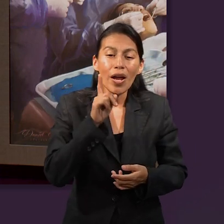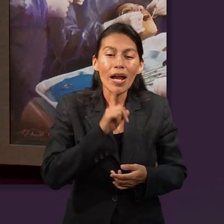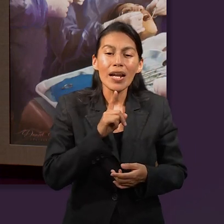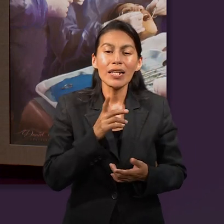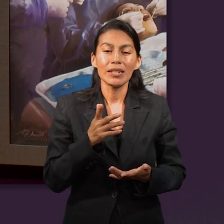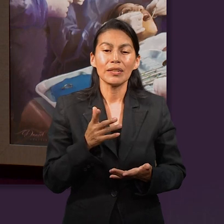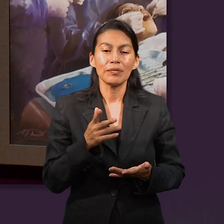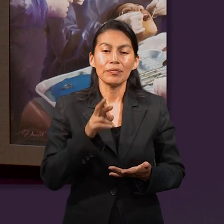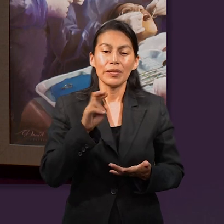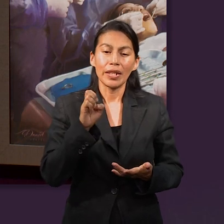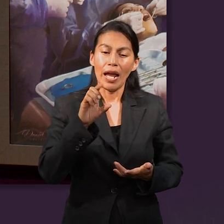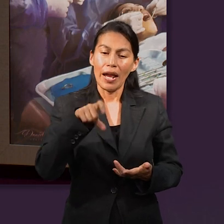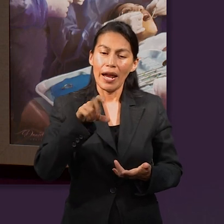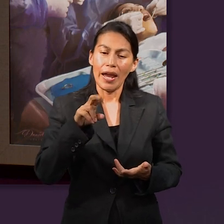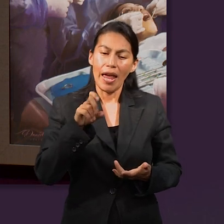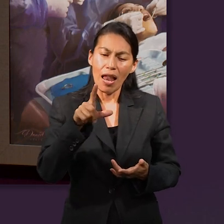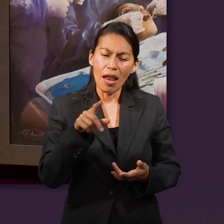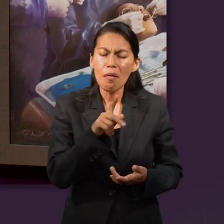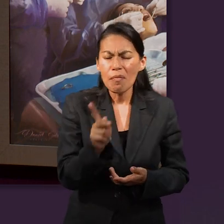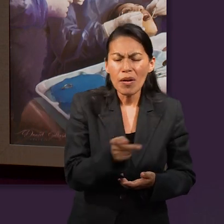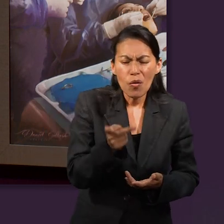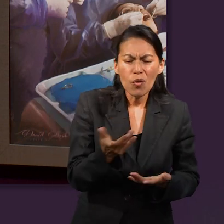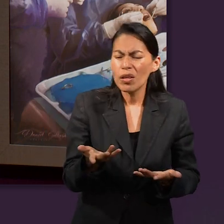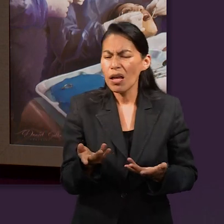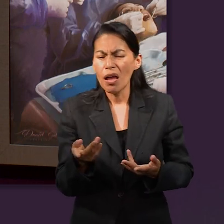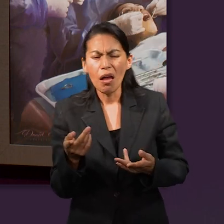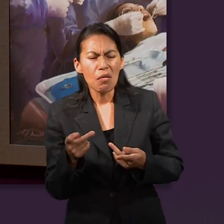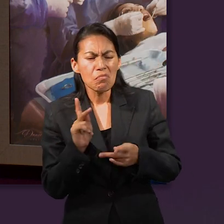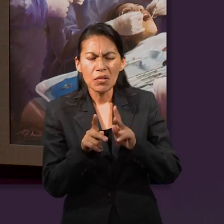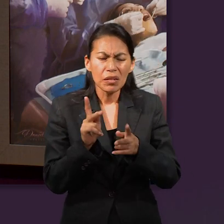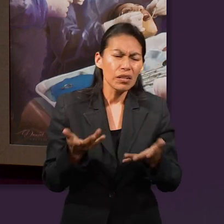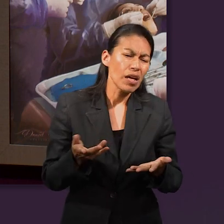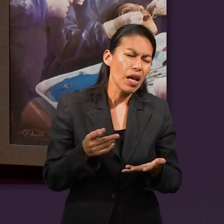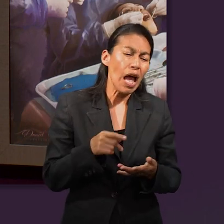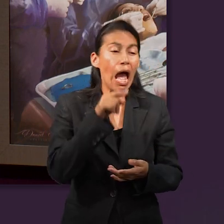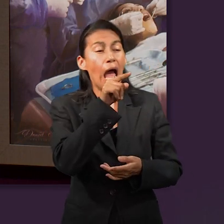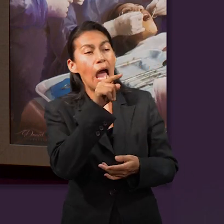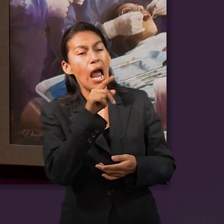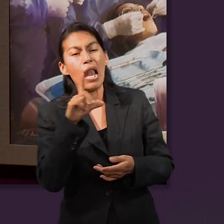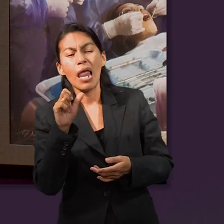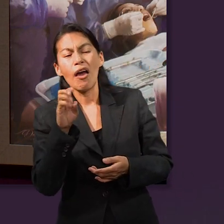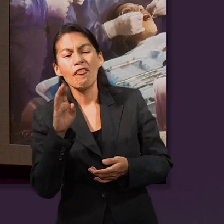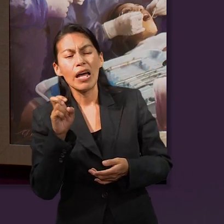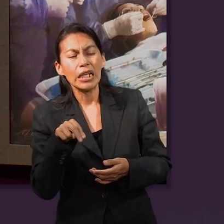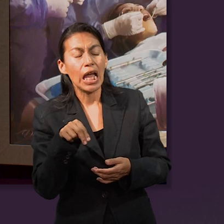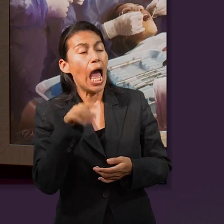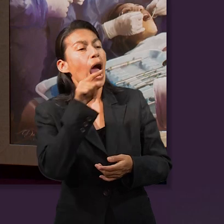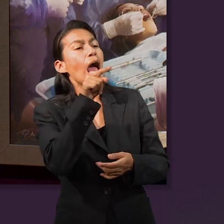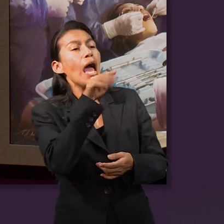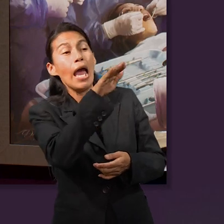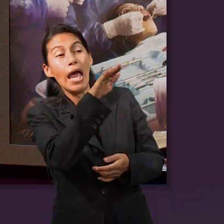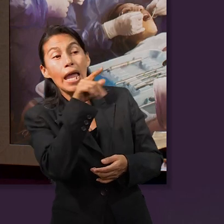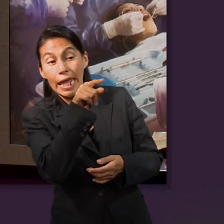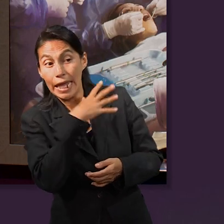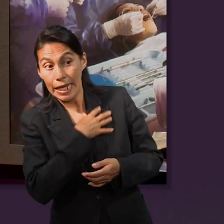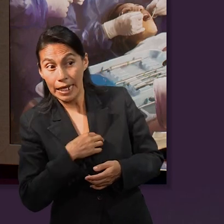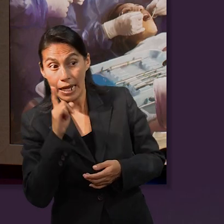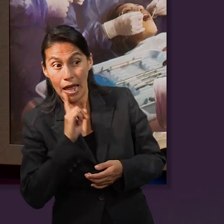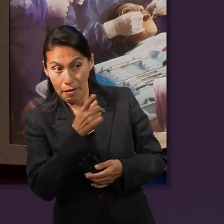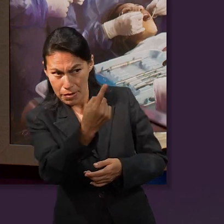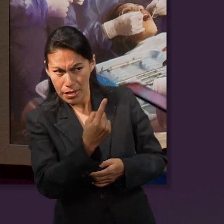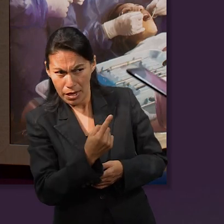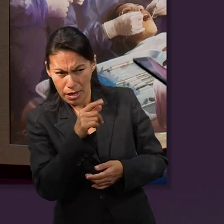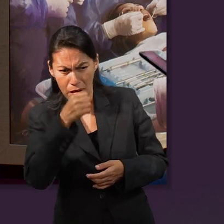buscando refugio. Entonces le dicen, pues sabes qué, le empieza a preguntar por él, y la gente que estaba ahí alrededor le dice, ah, pues ahí viene su hija, que es pastora.